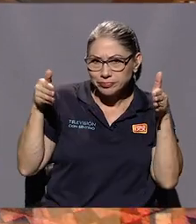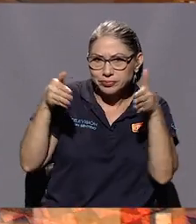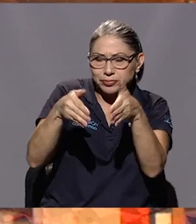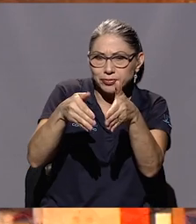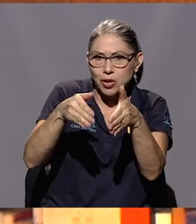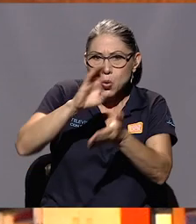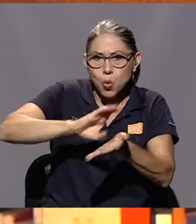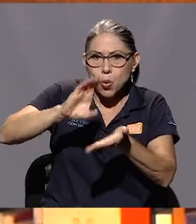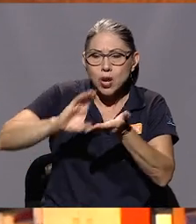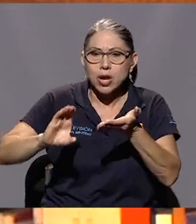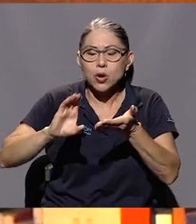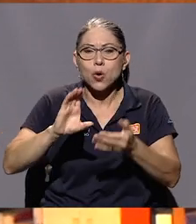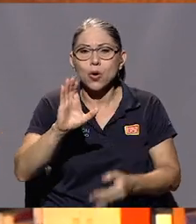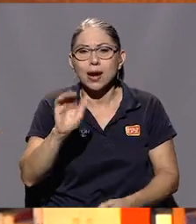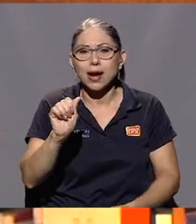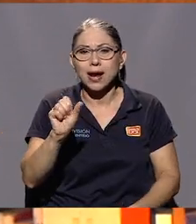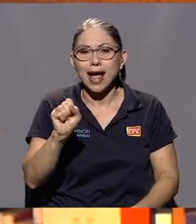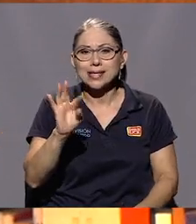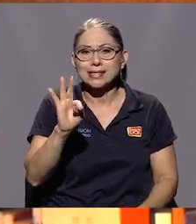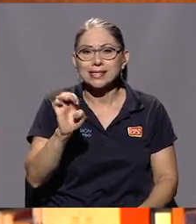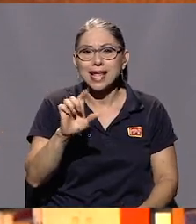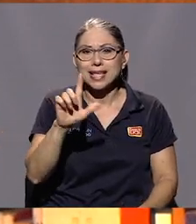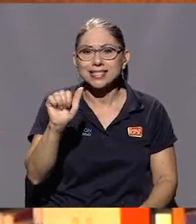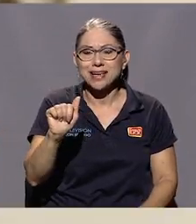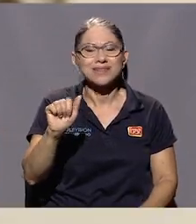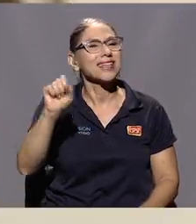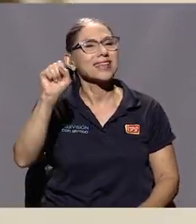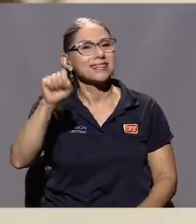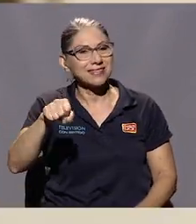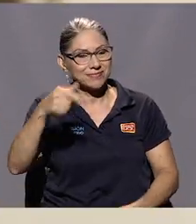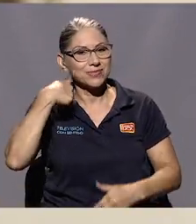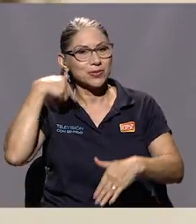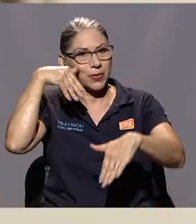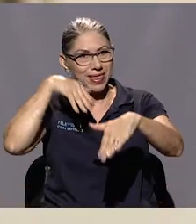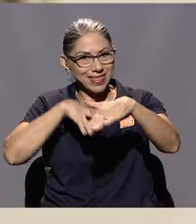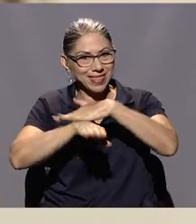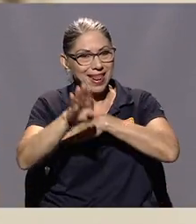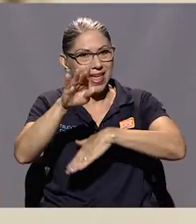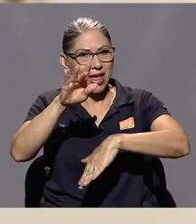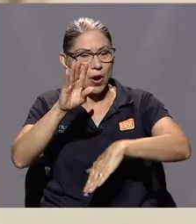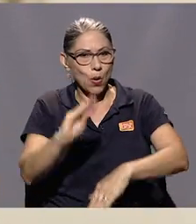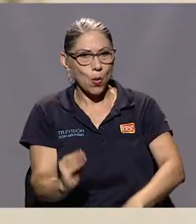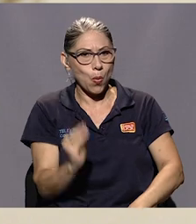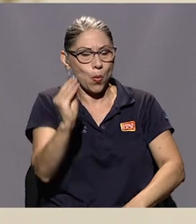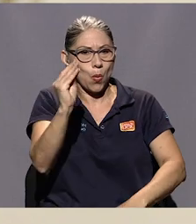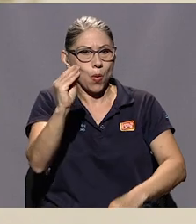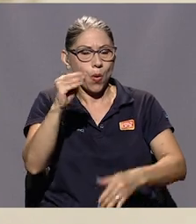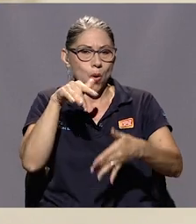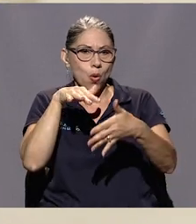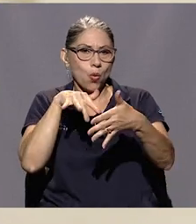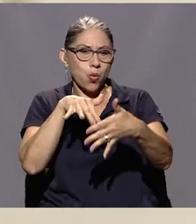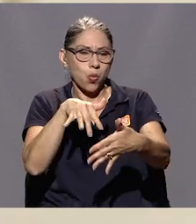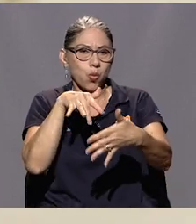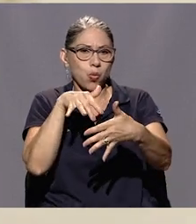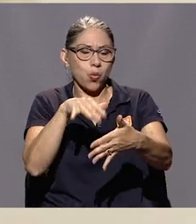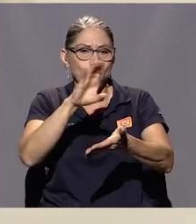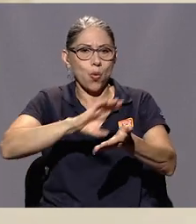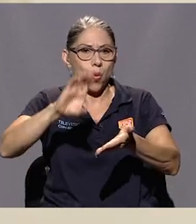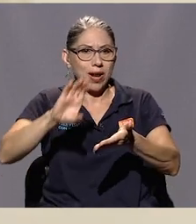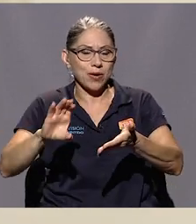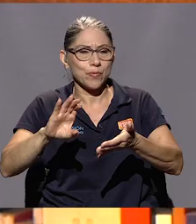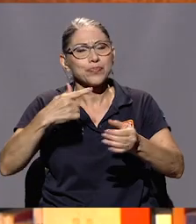Conservatorio Castella. Sí, yo entré a Castella en plena adolescencia a empezar el colegio.